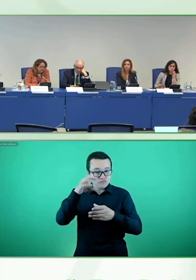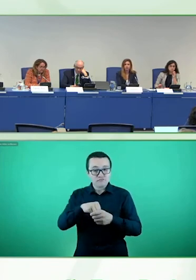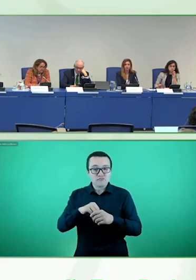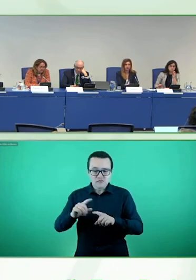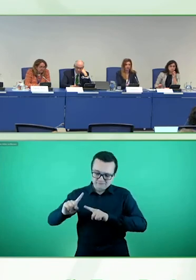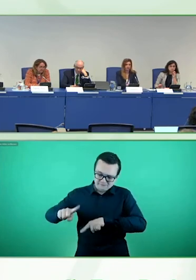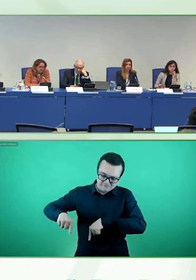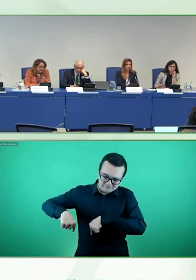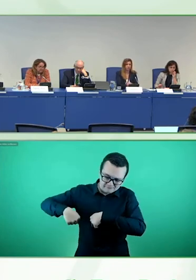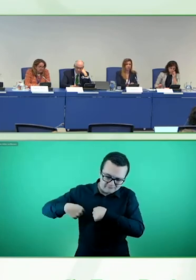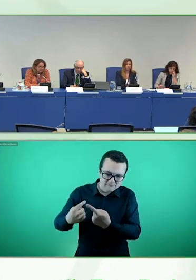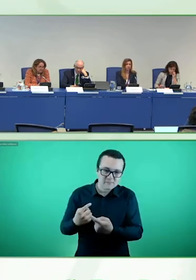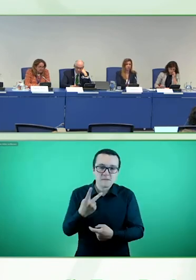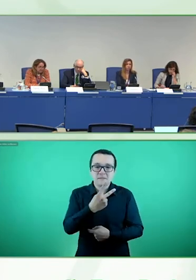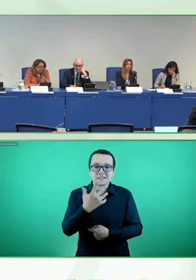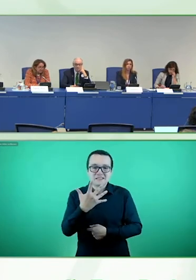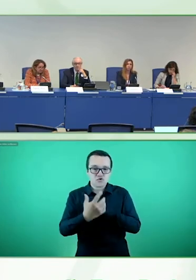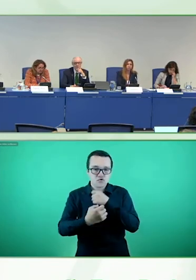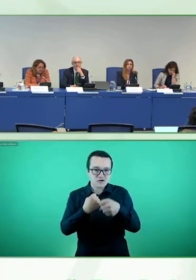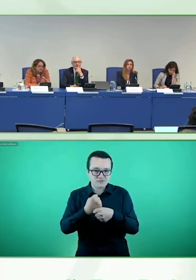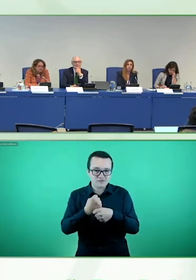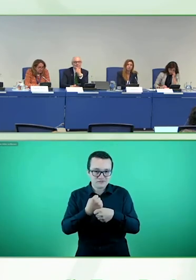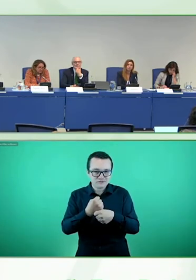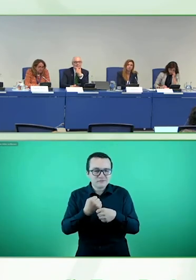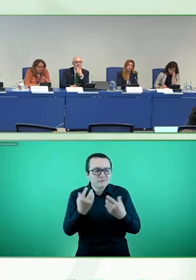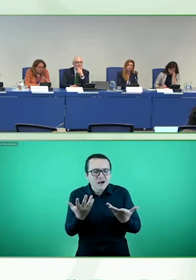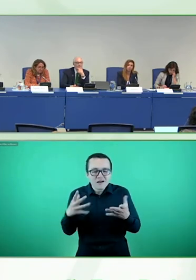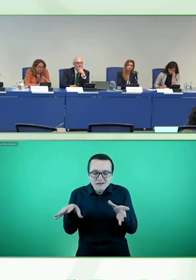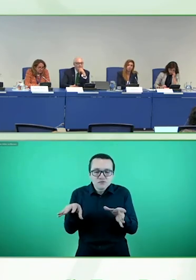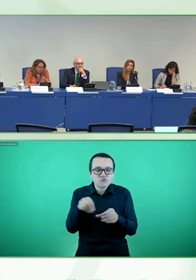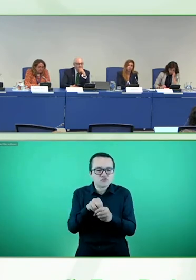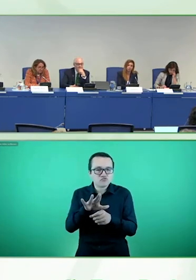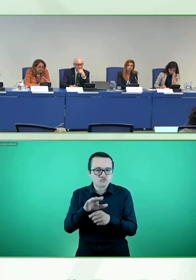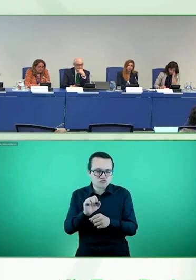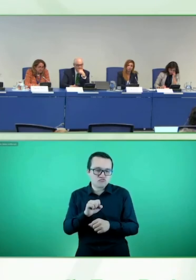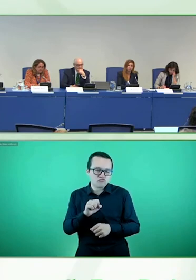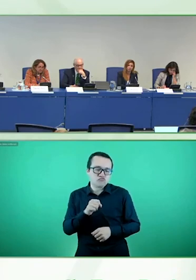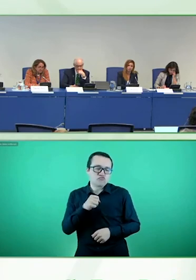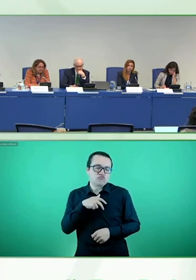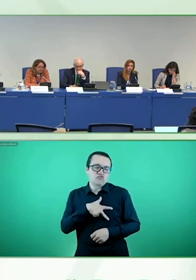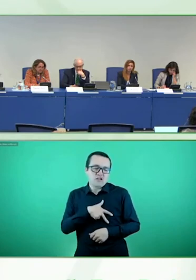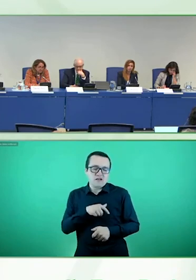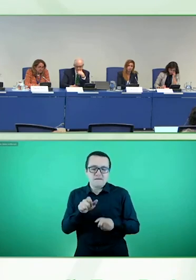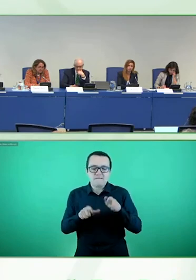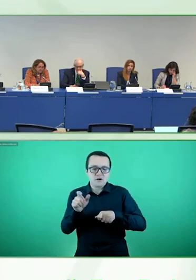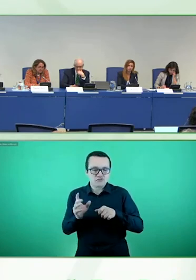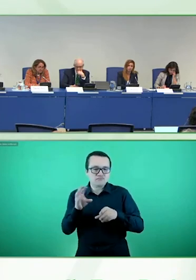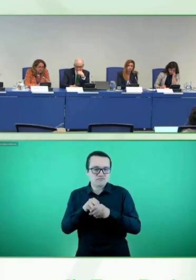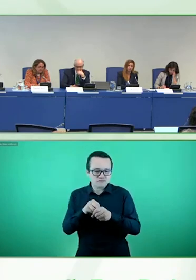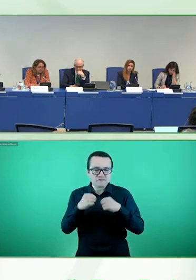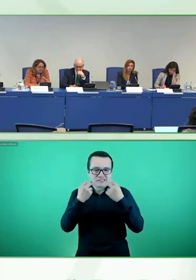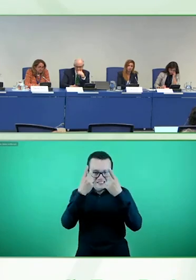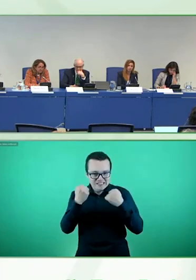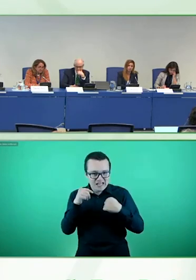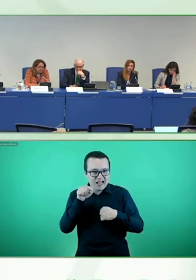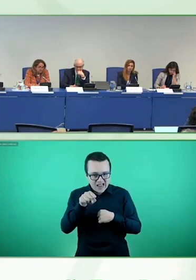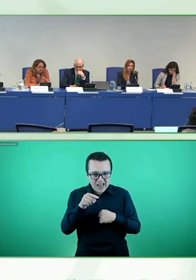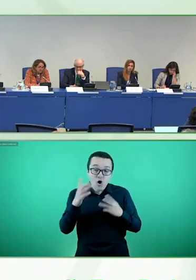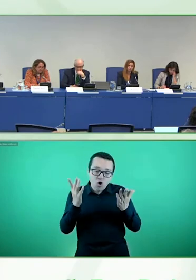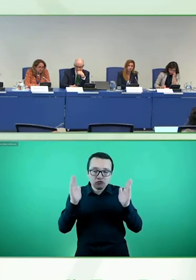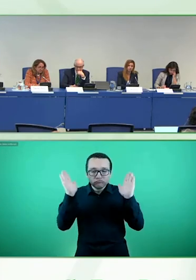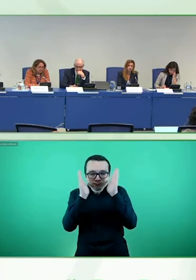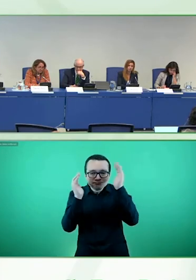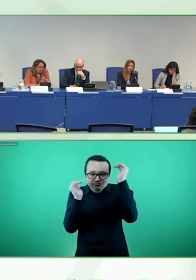la inclusión social de las personas ciegas y con baja visión. No ha sido fácil, pero sí podemos decir a día de hoy que